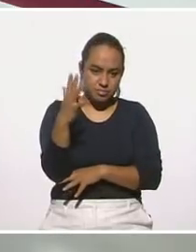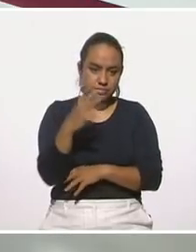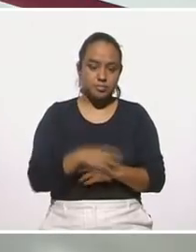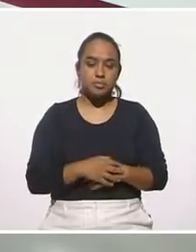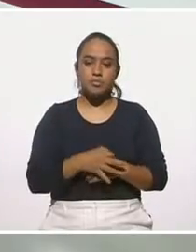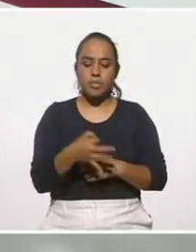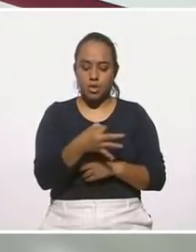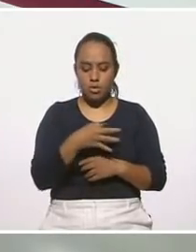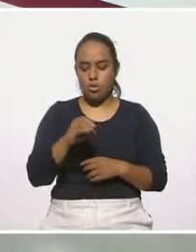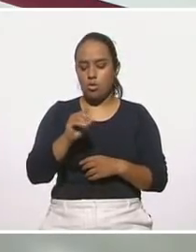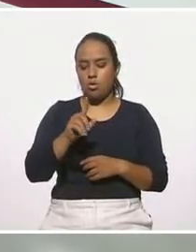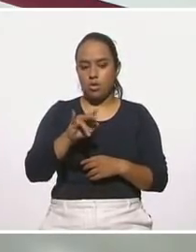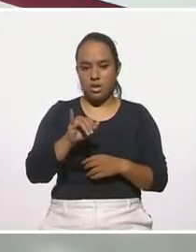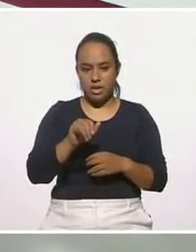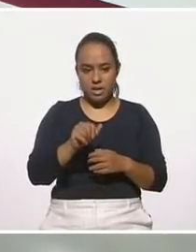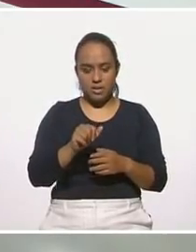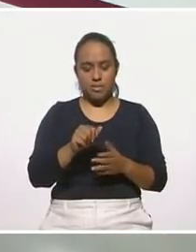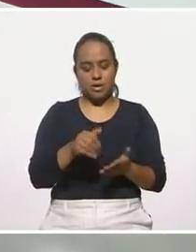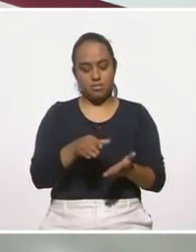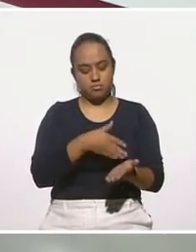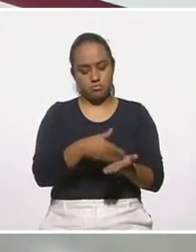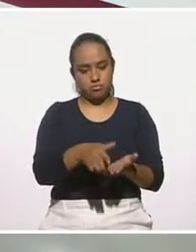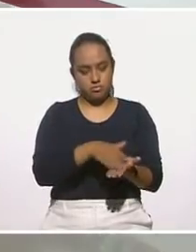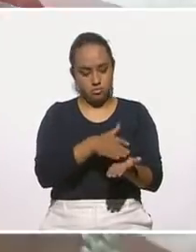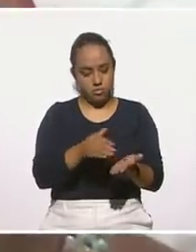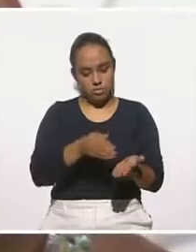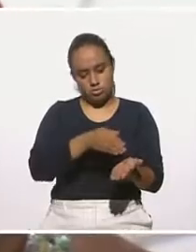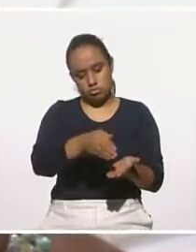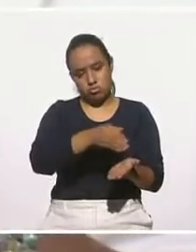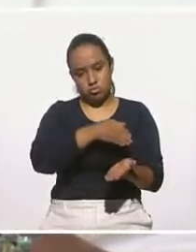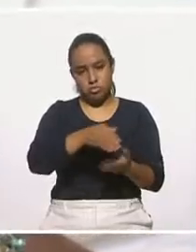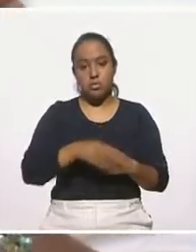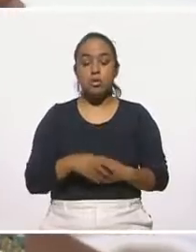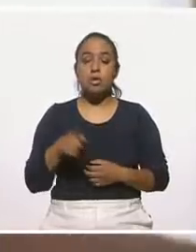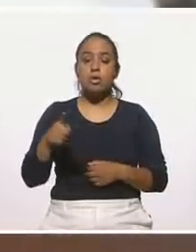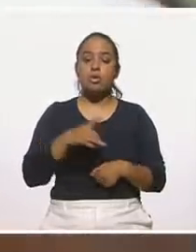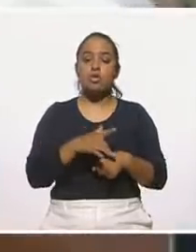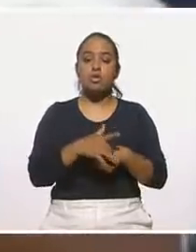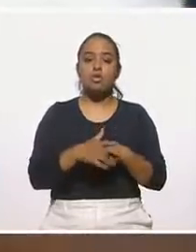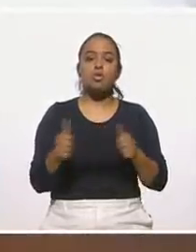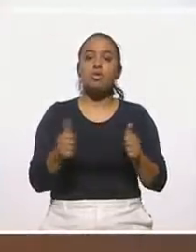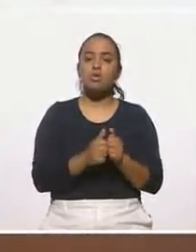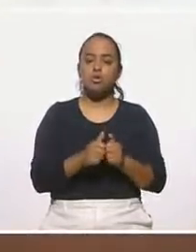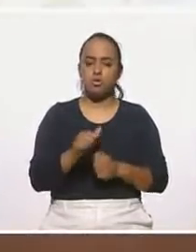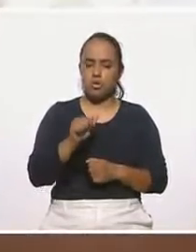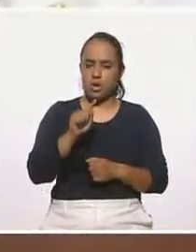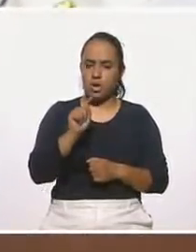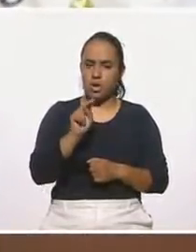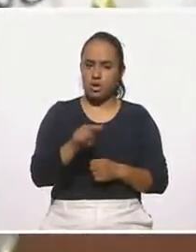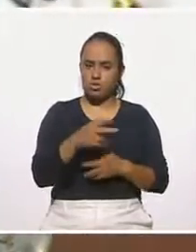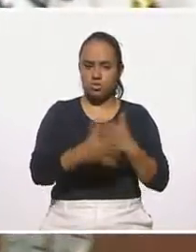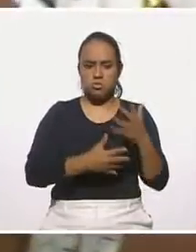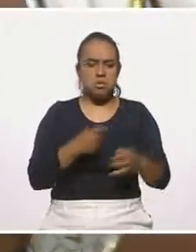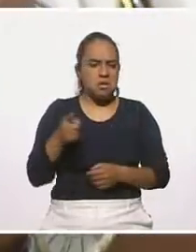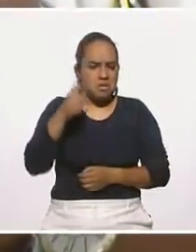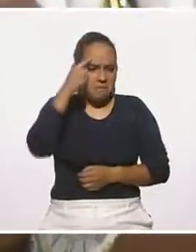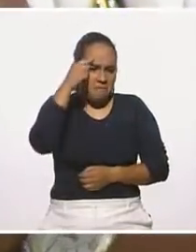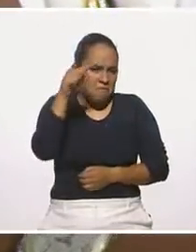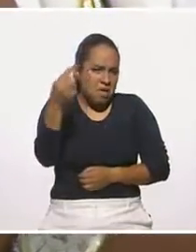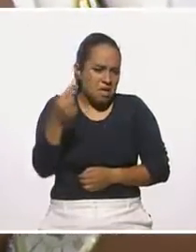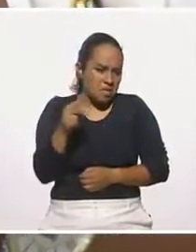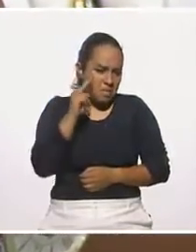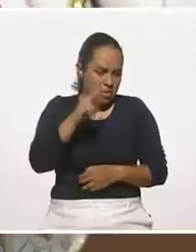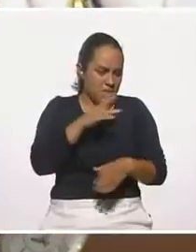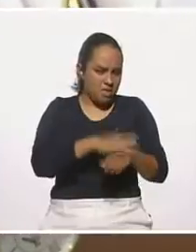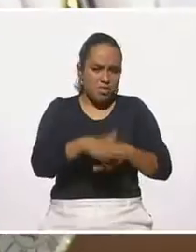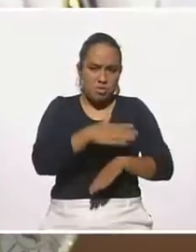aceitito de oliva. Esos son nopales con atún. Aquí muy facilitos, ¿verdad? Hervimos los